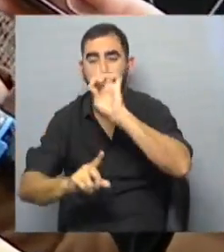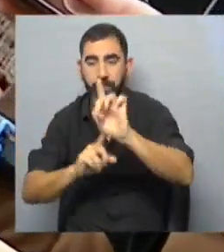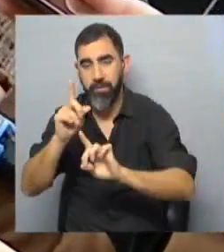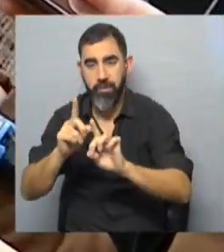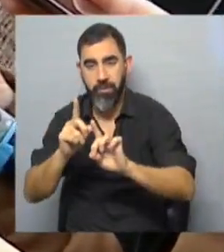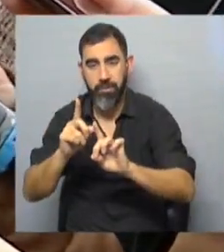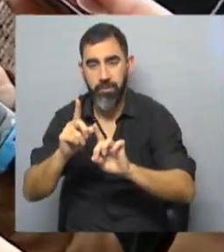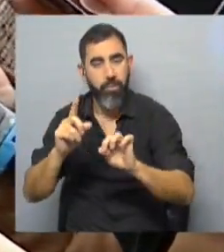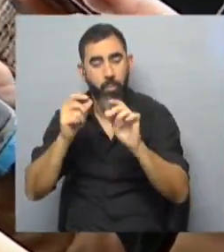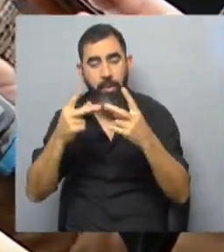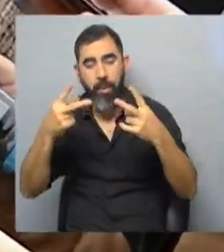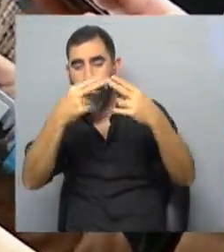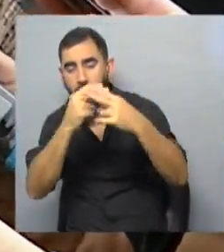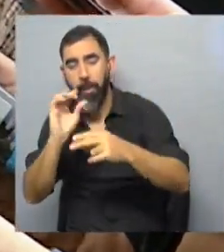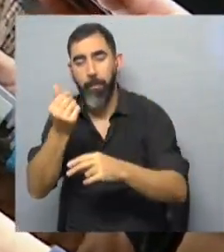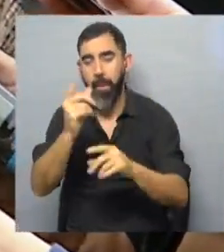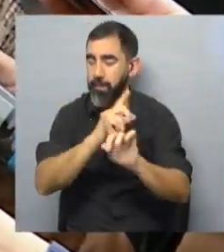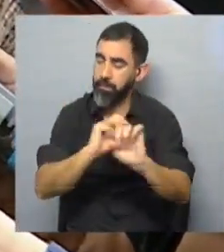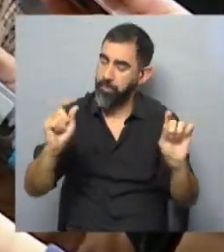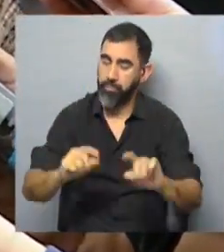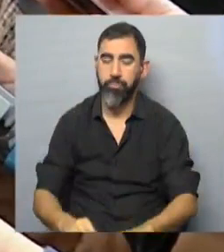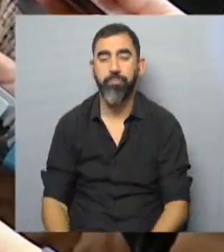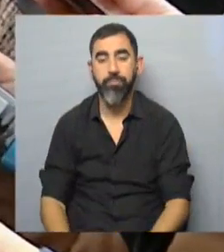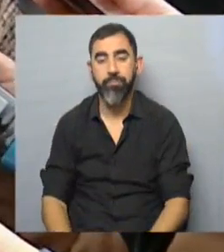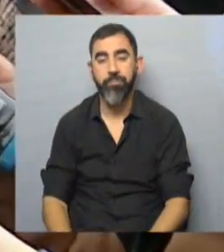Ni un milímetro menos de fondos para la universidad.